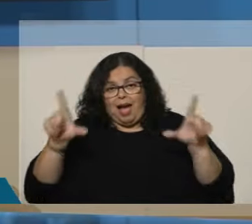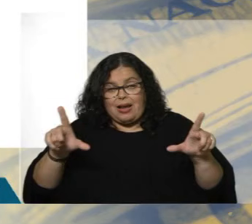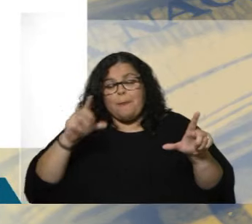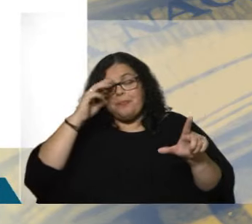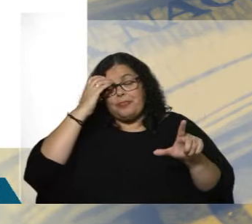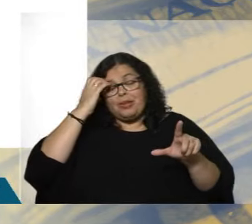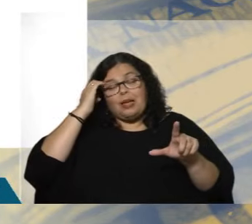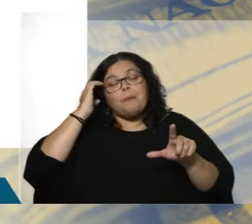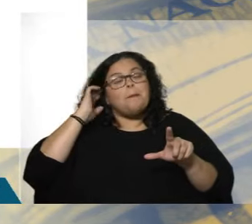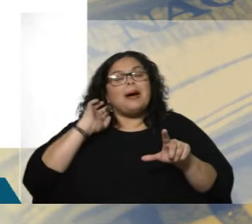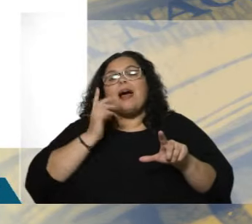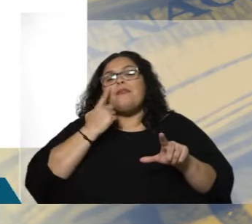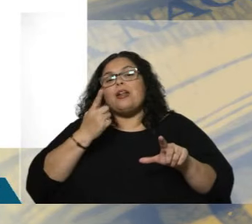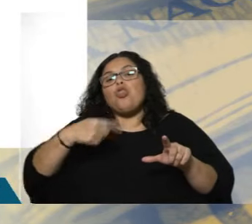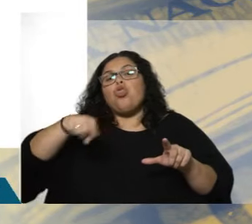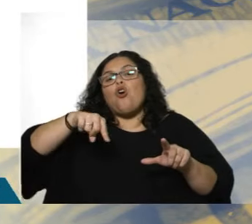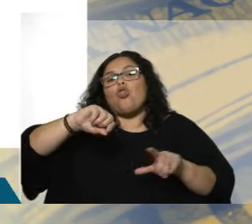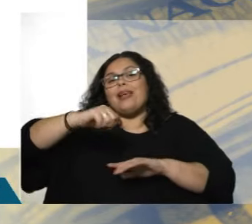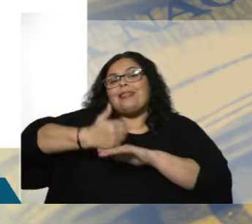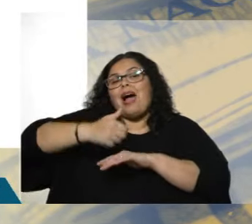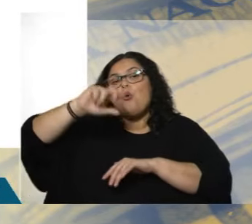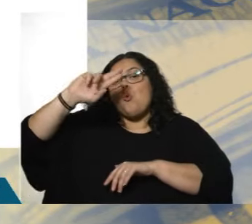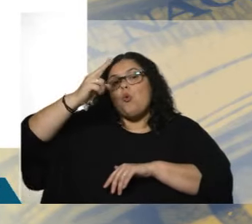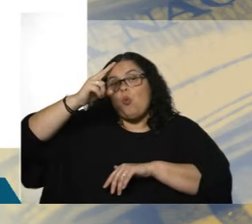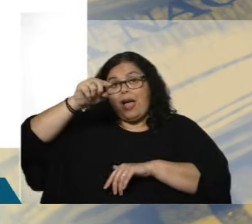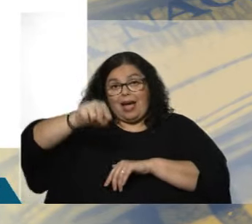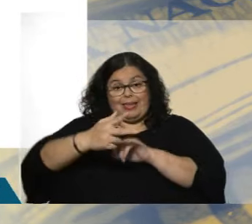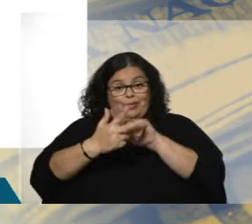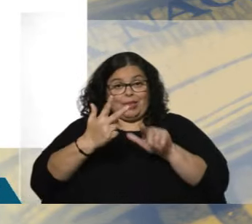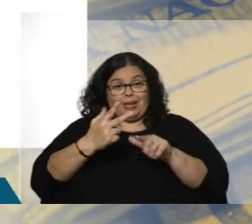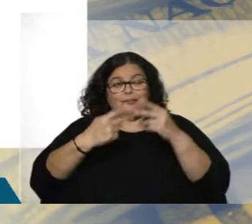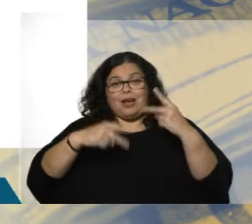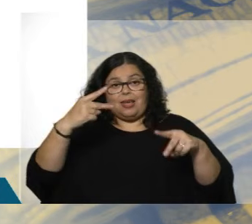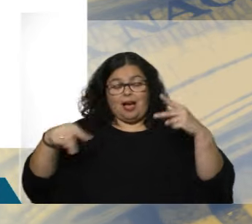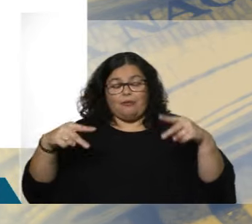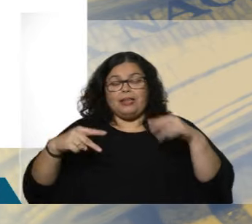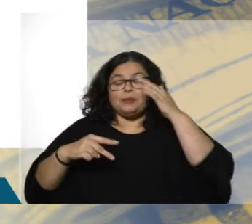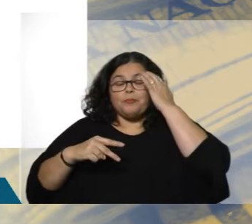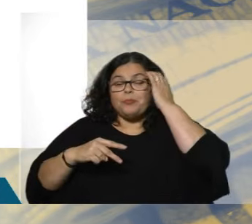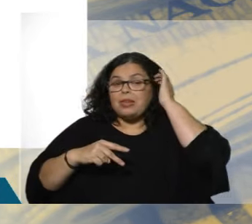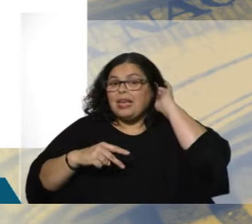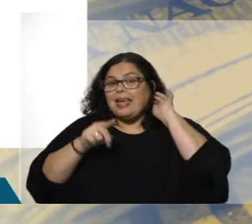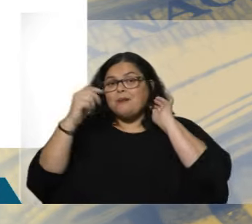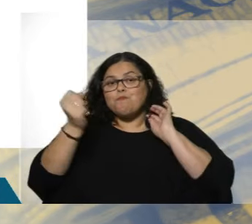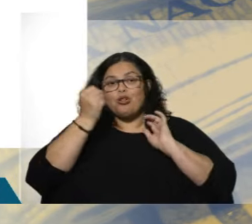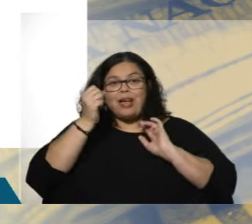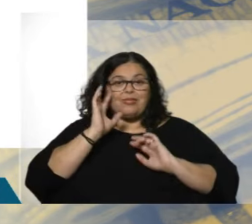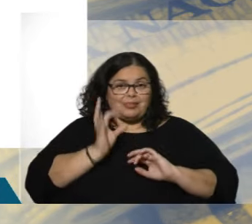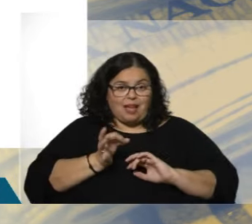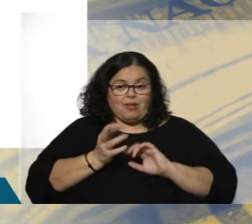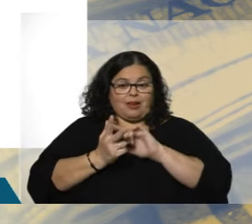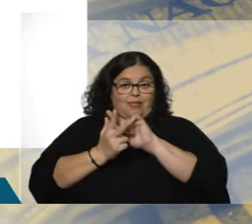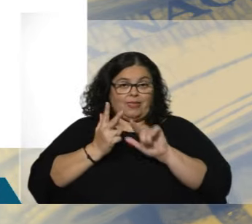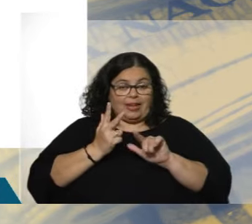aproximarnos a dónde estamos parados. Acá lo que vemos son tres variables a considerar, que es clave tener en cuenta,